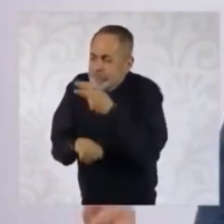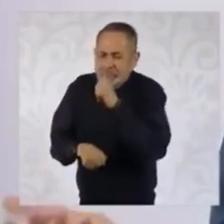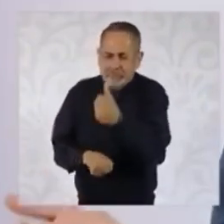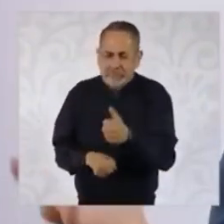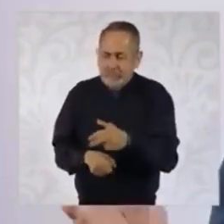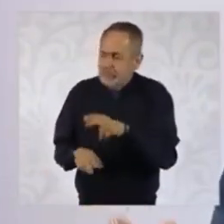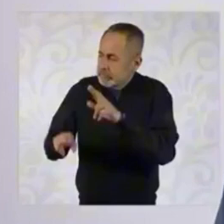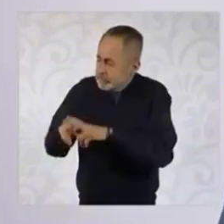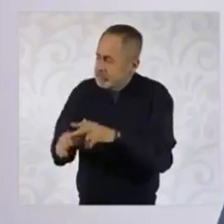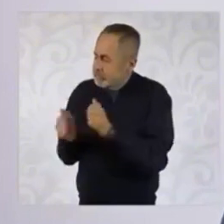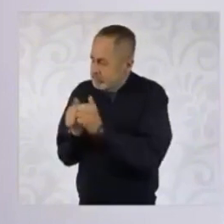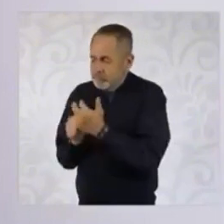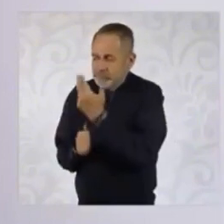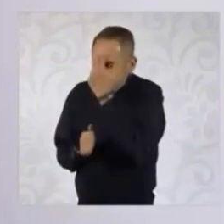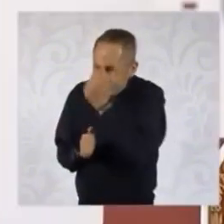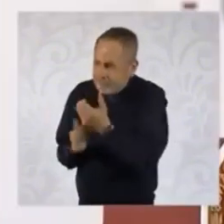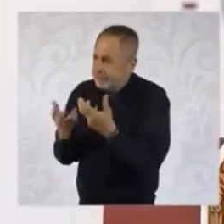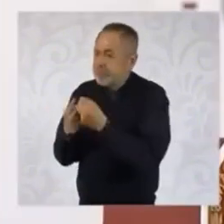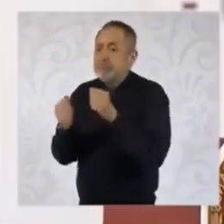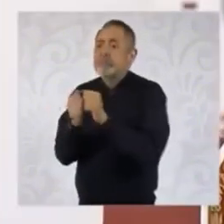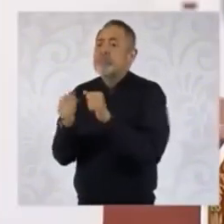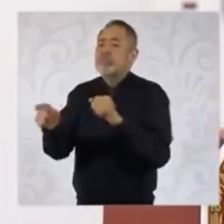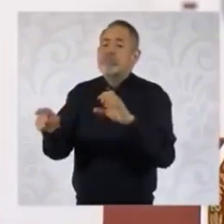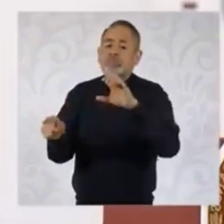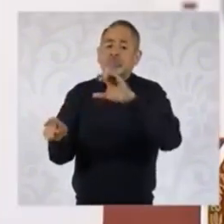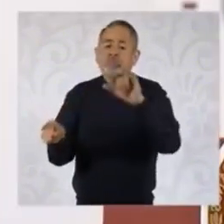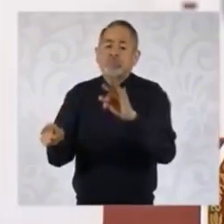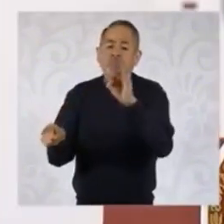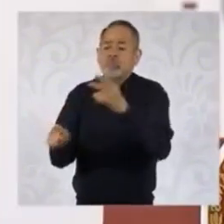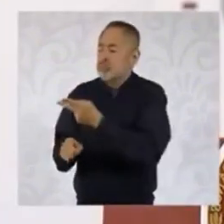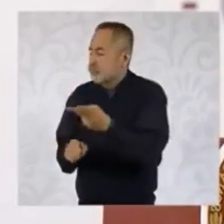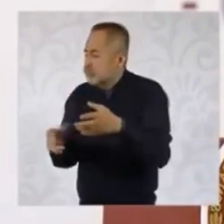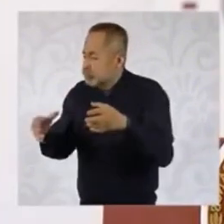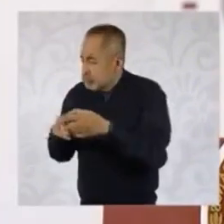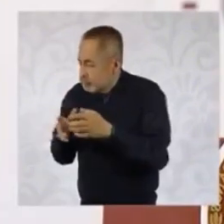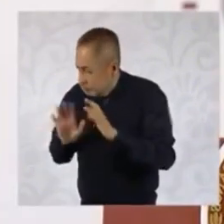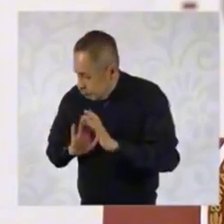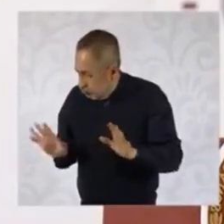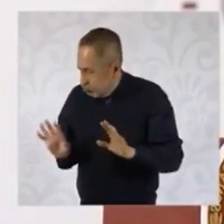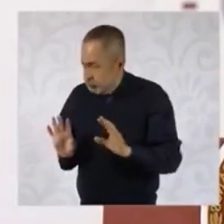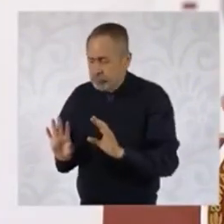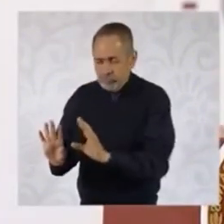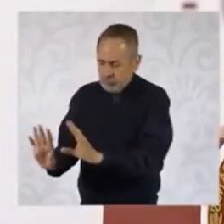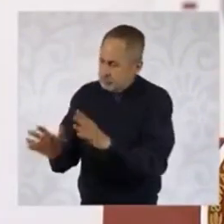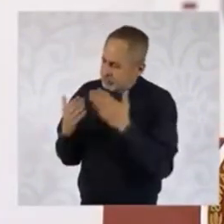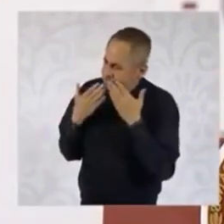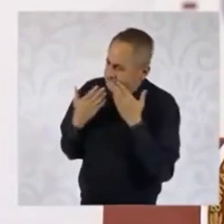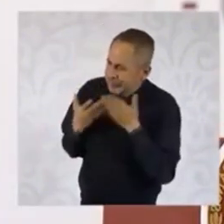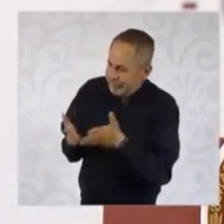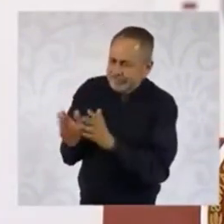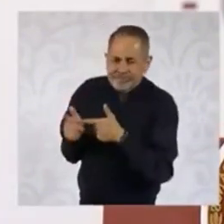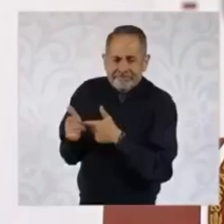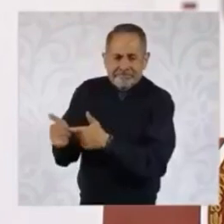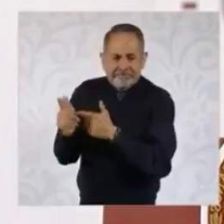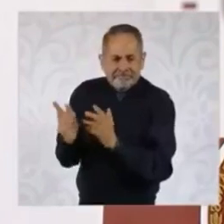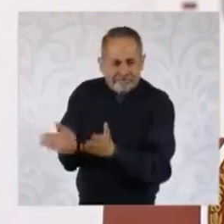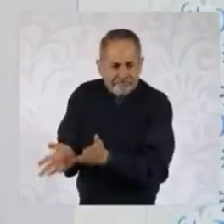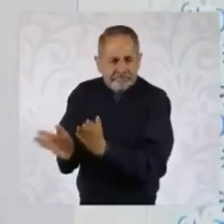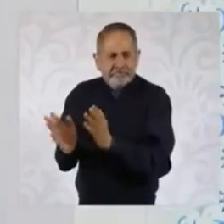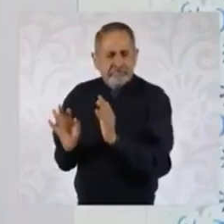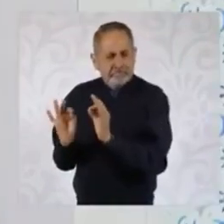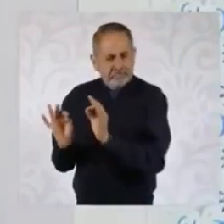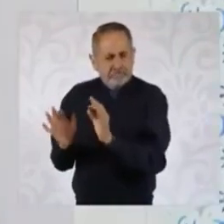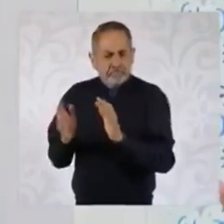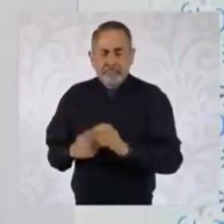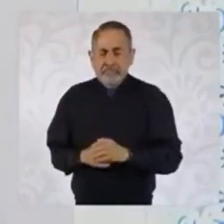razonable con el Consejo de la Judicatura para que se explique eso. Pero también lo que no puede ser es que